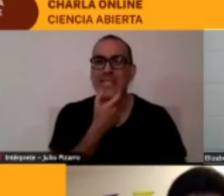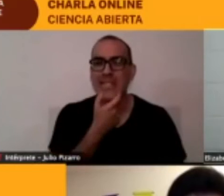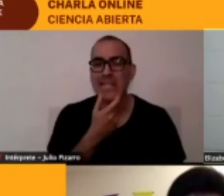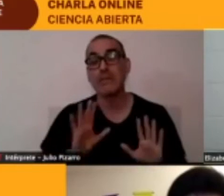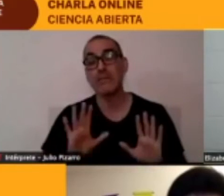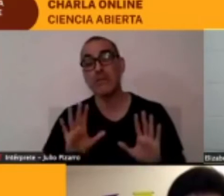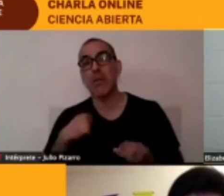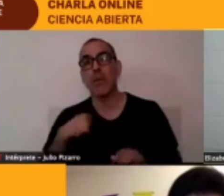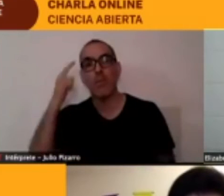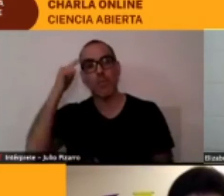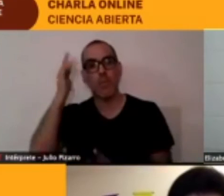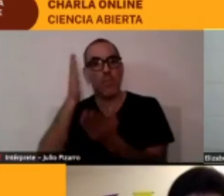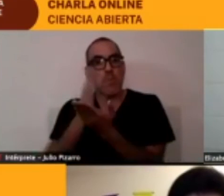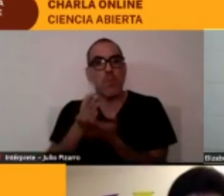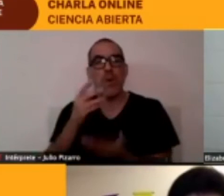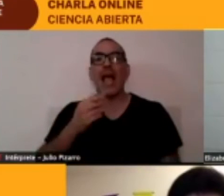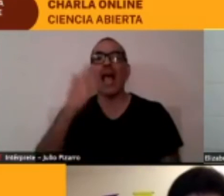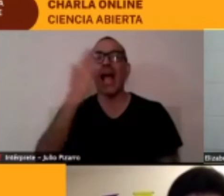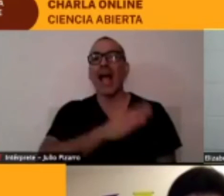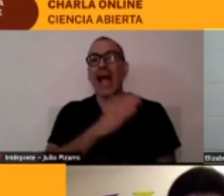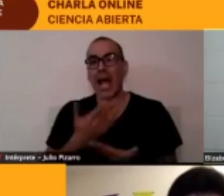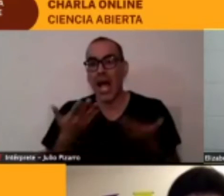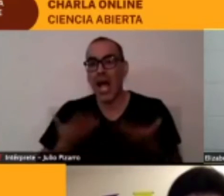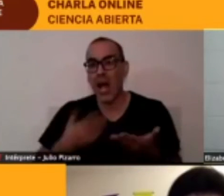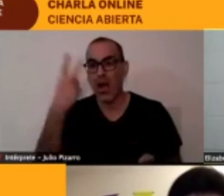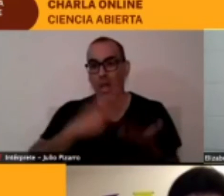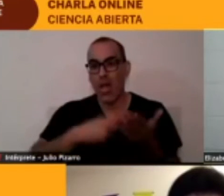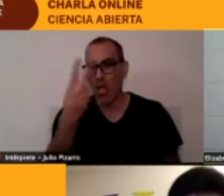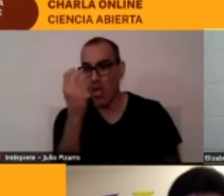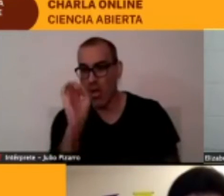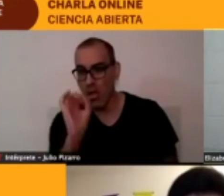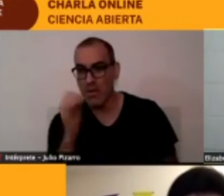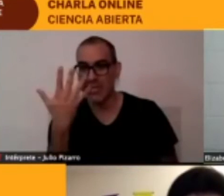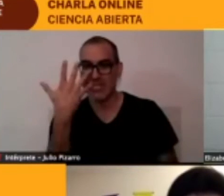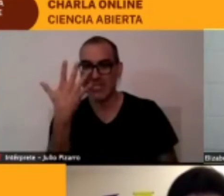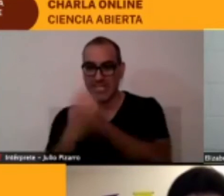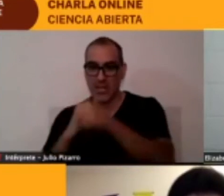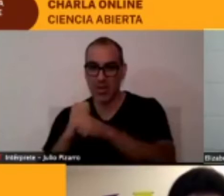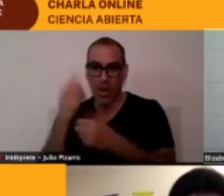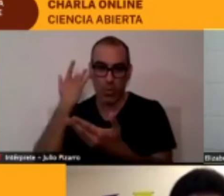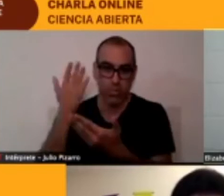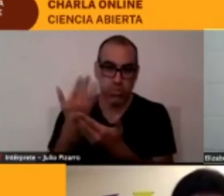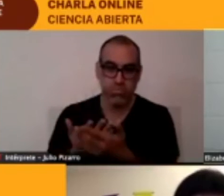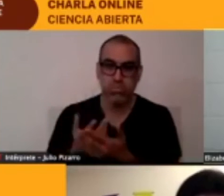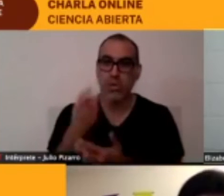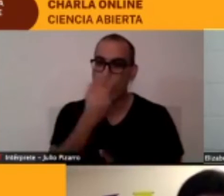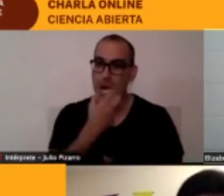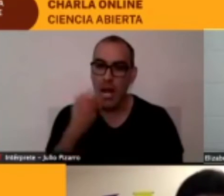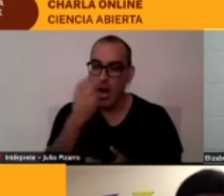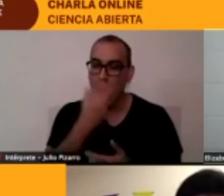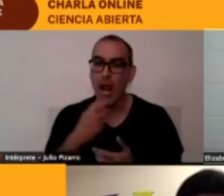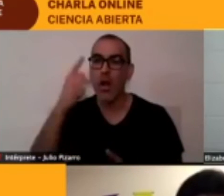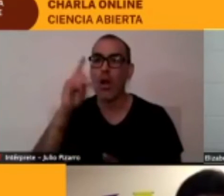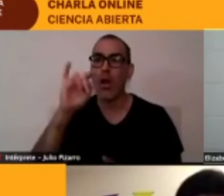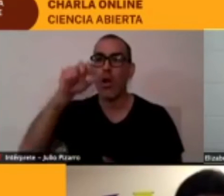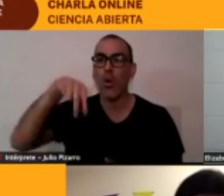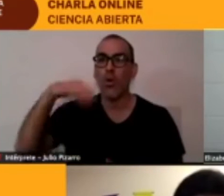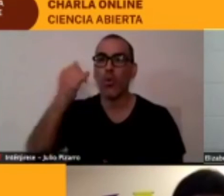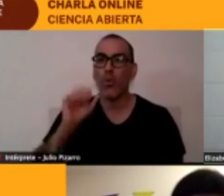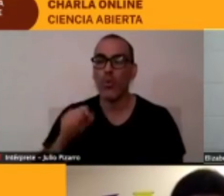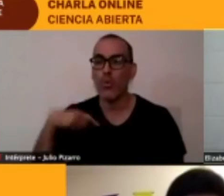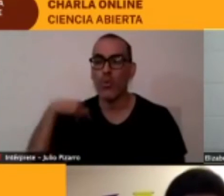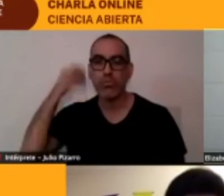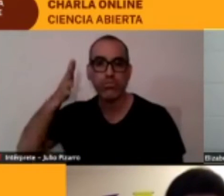2020, un recorrido de cinco años, he hablado de la lengua cunsa en Chile, en Australia,